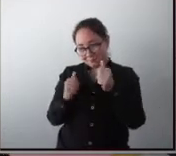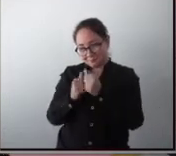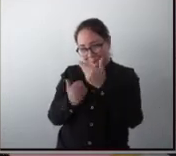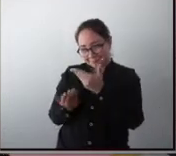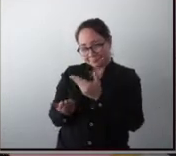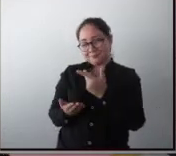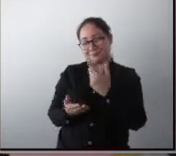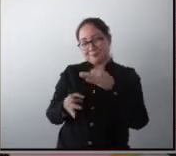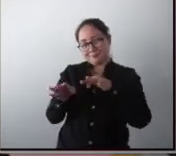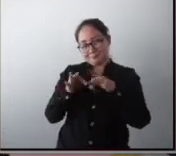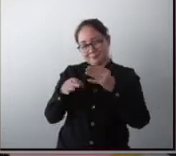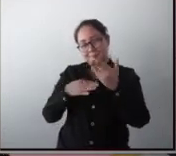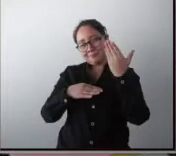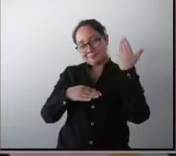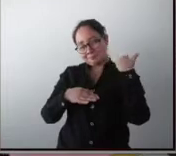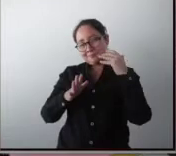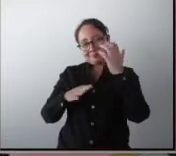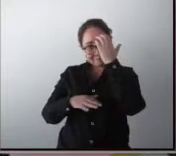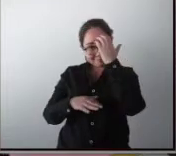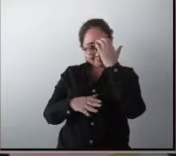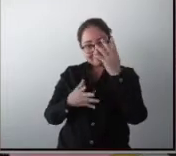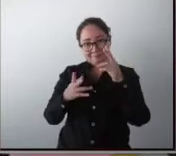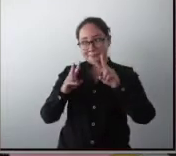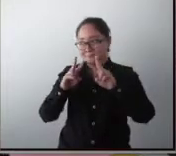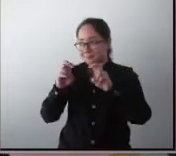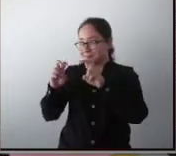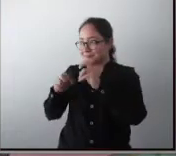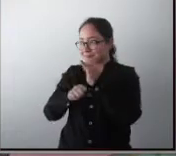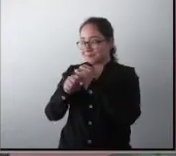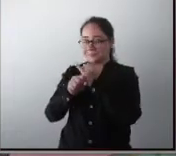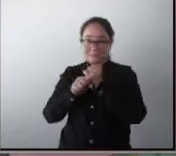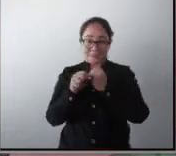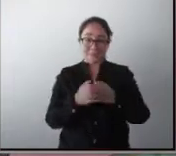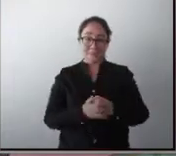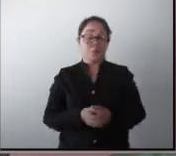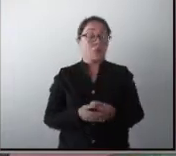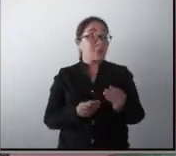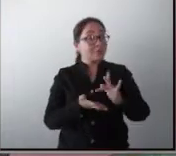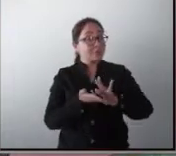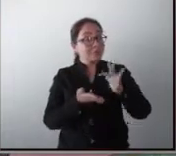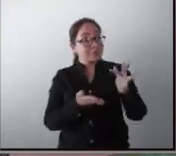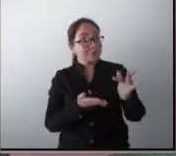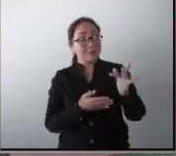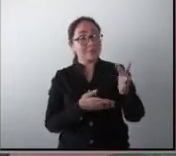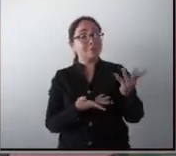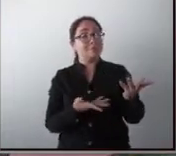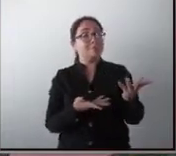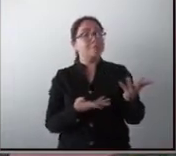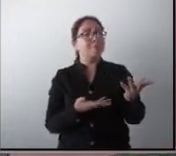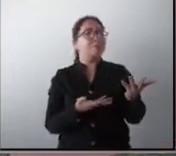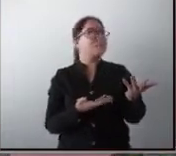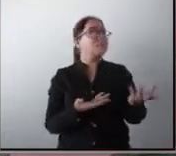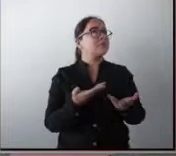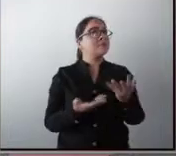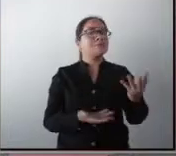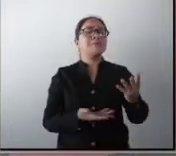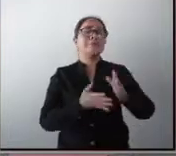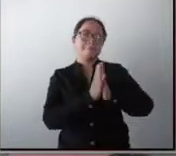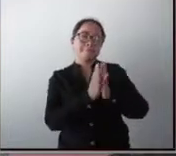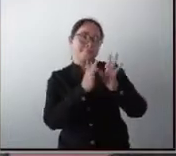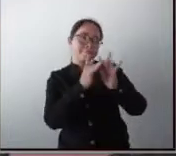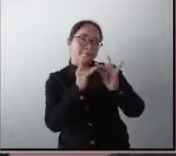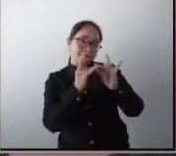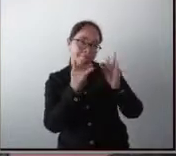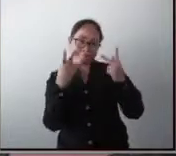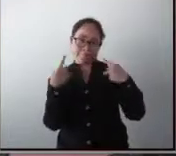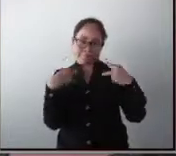rato de estar trabajando en estas cuestiones de la investigación. Pues muchas gracias doctor. Doctor, a mí me gustaría que le platicara a todas las